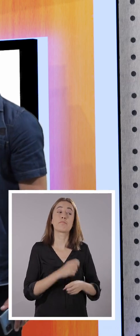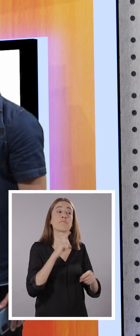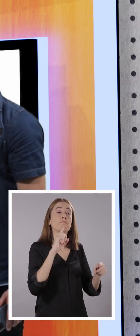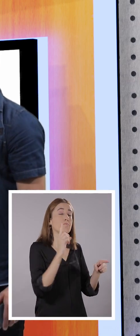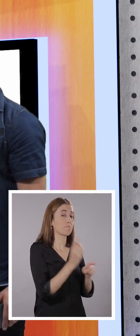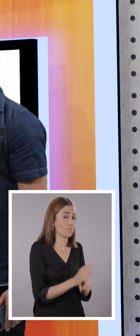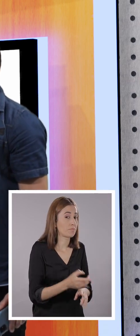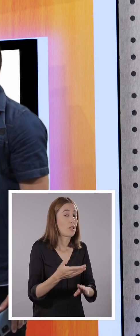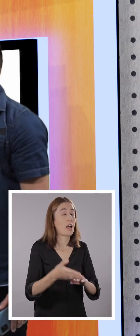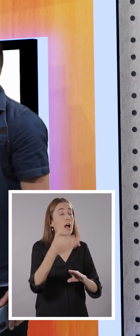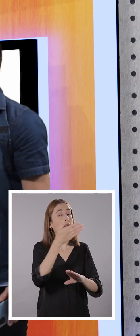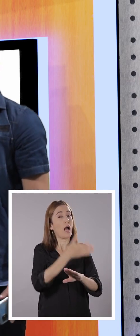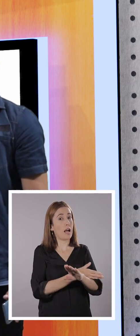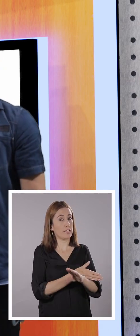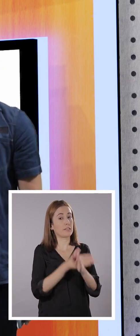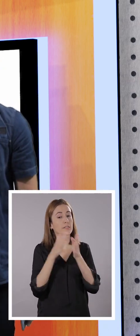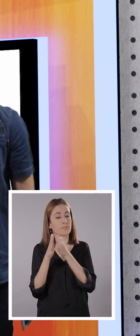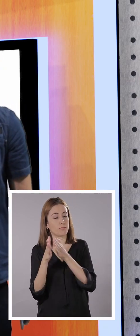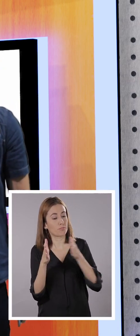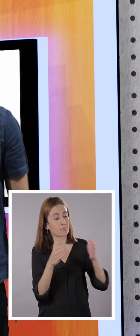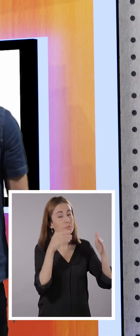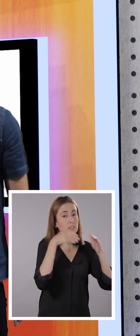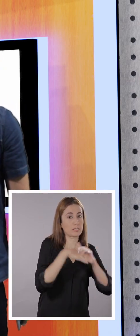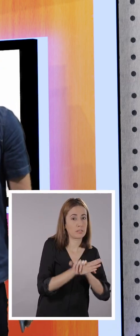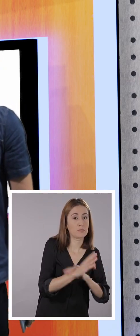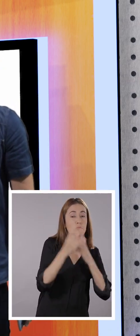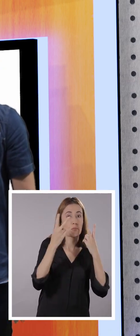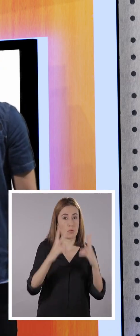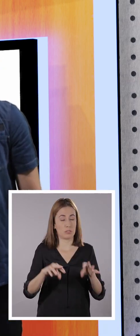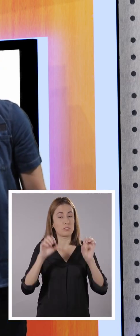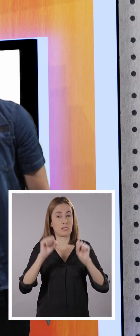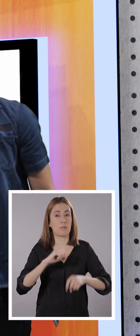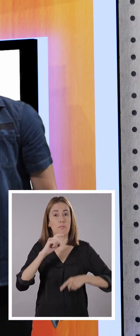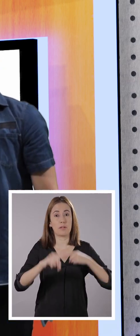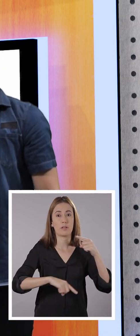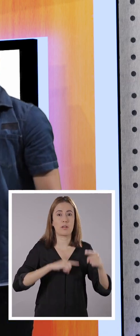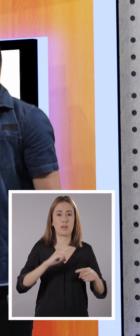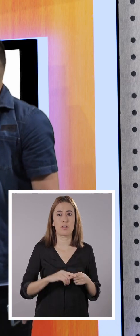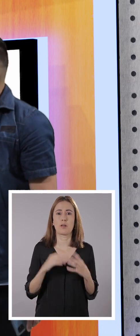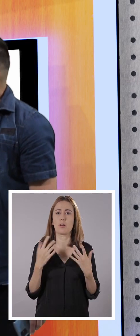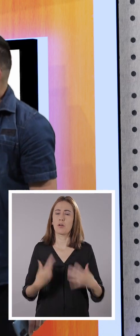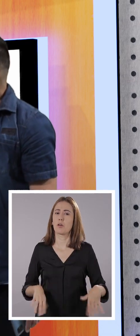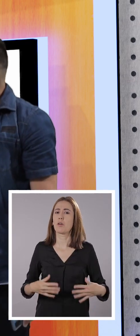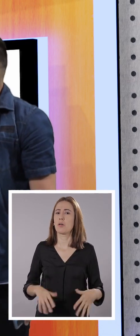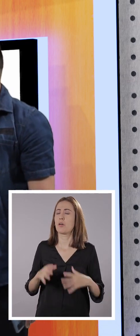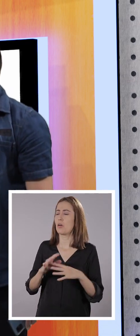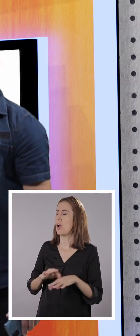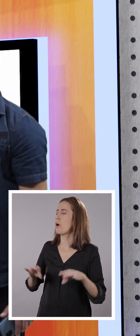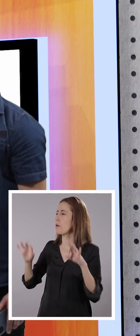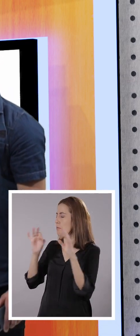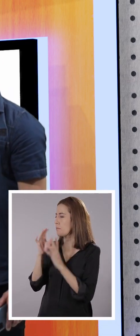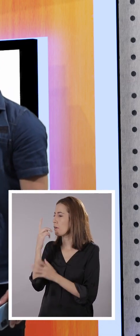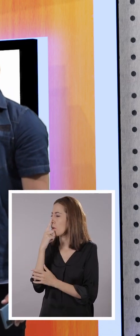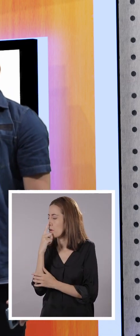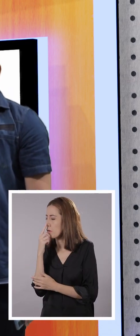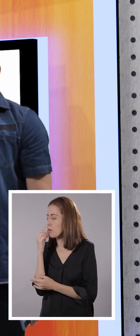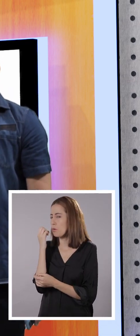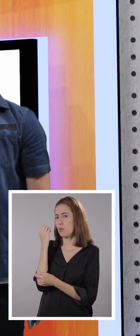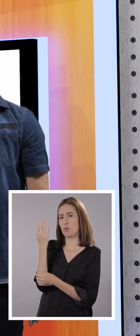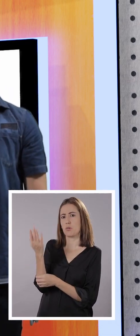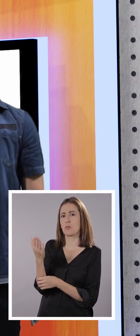Exacto. Antes, durante y después. Así es. Pero es interesante, ¿sabes? Me da curiosidad